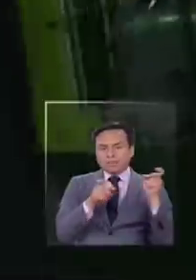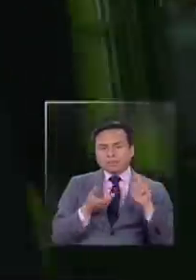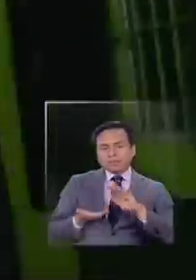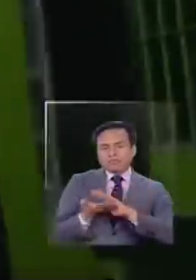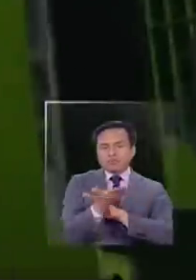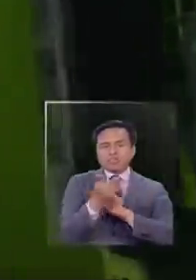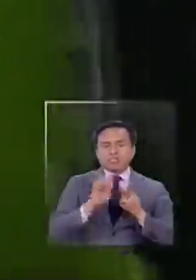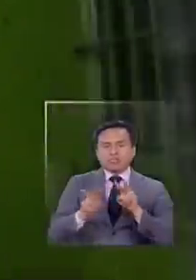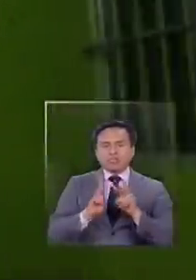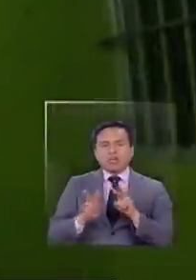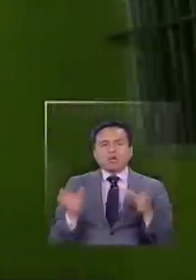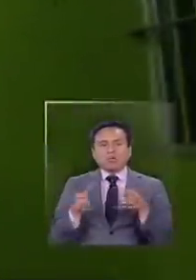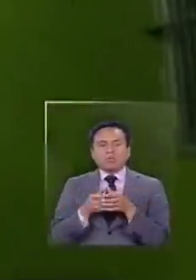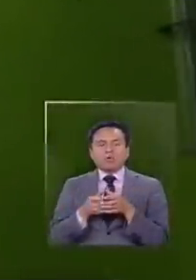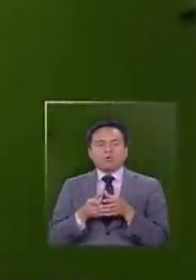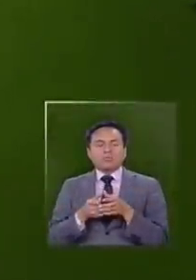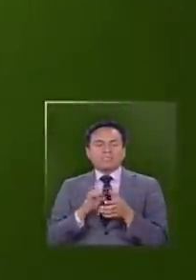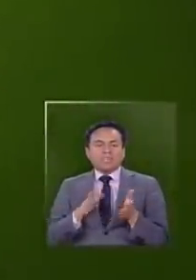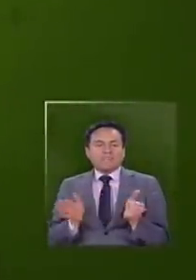ingresada por el oficialismo